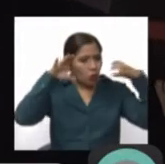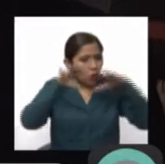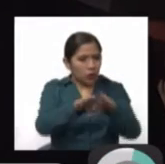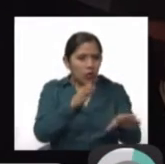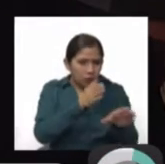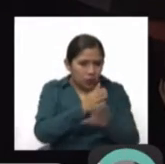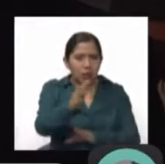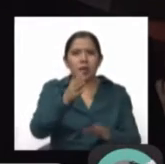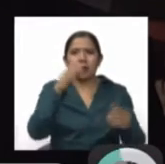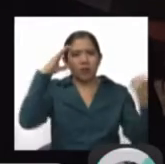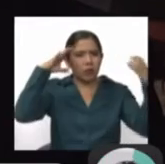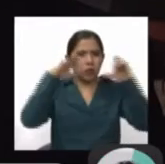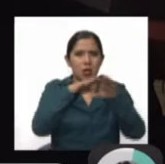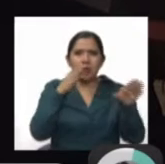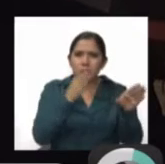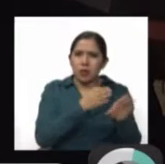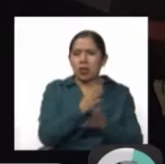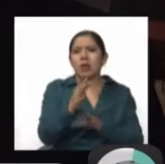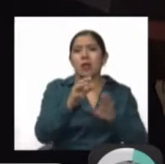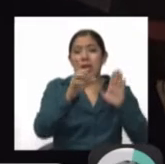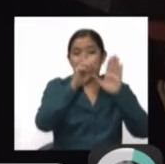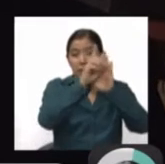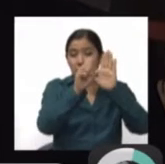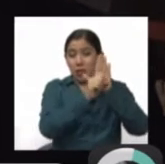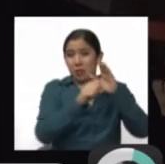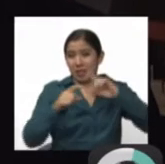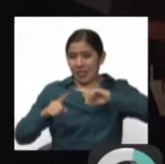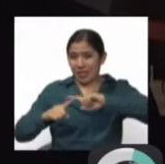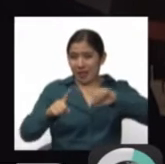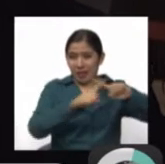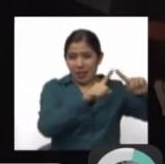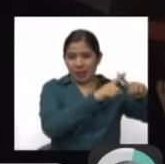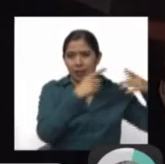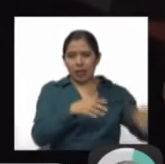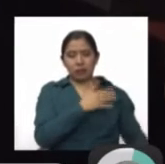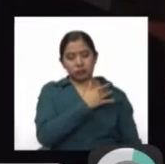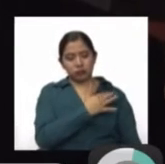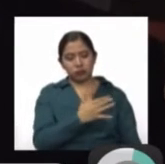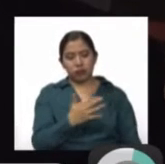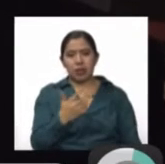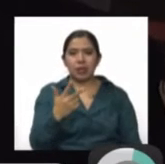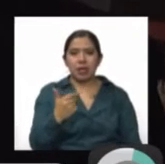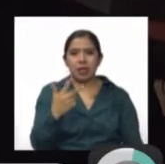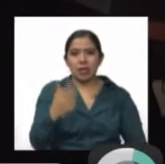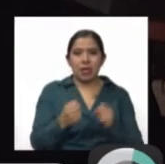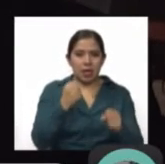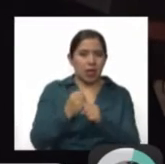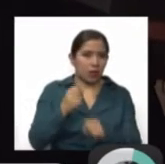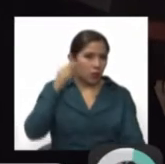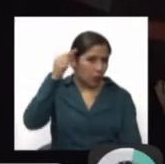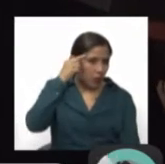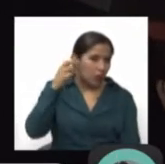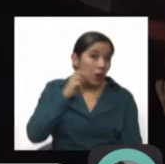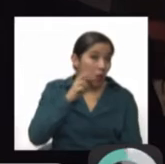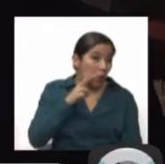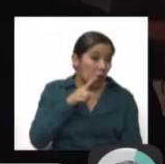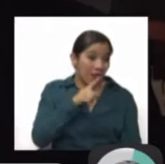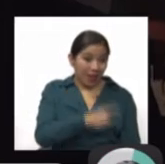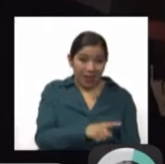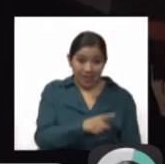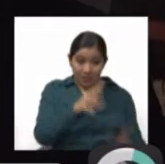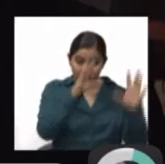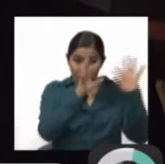decretos supremos y leyes durante los 13 años de la gestión del presidente Evo Morales han facilitado la corrupción, han